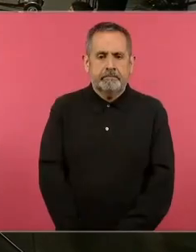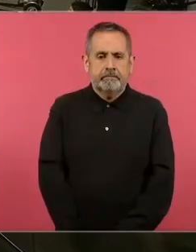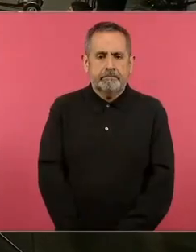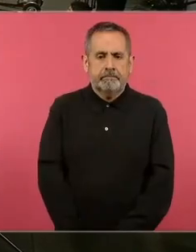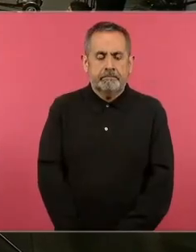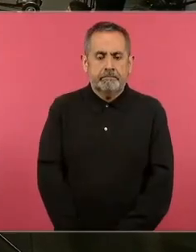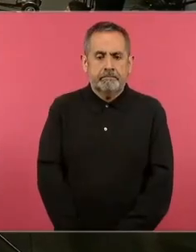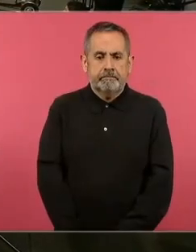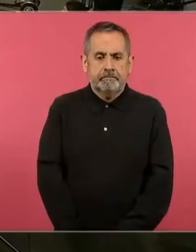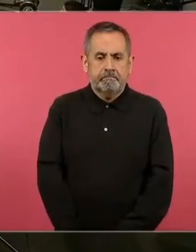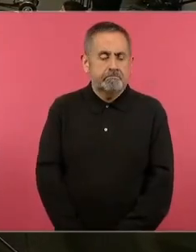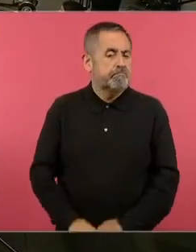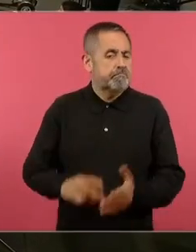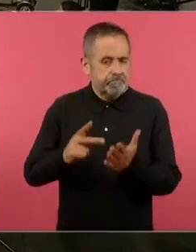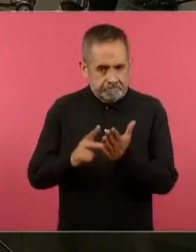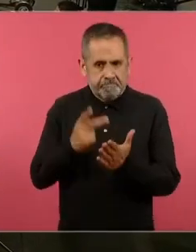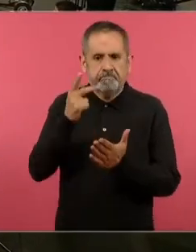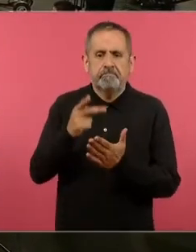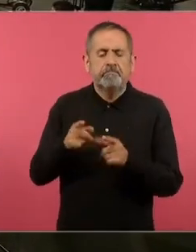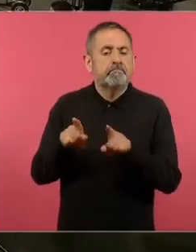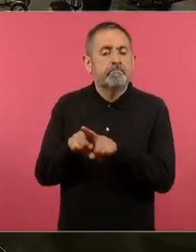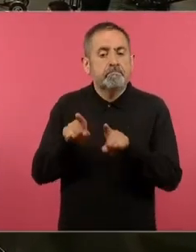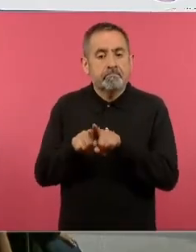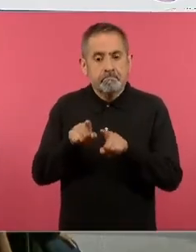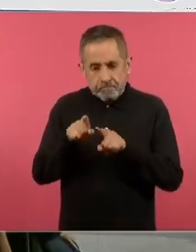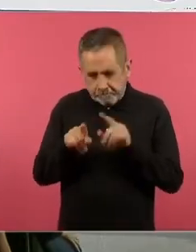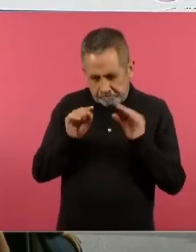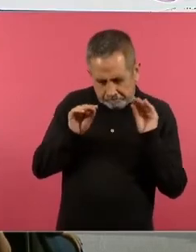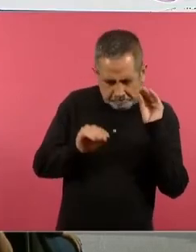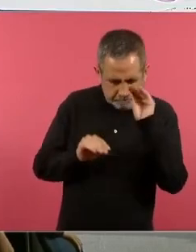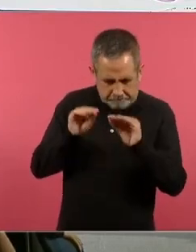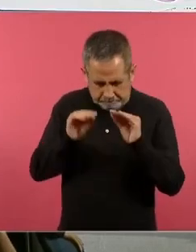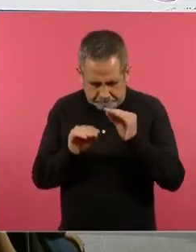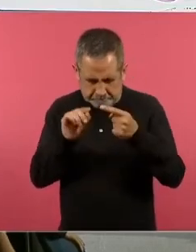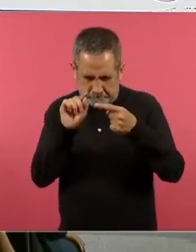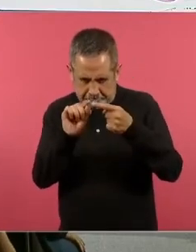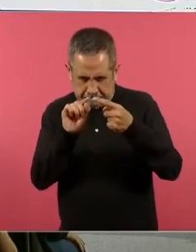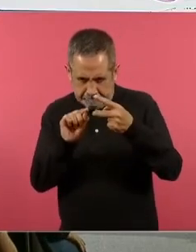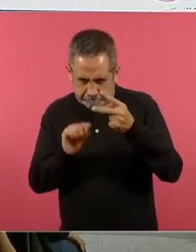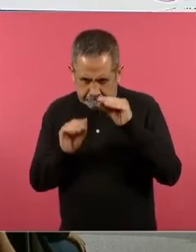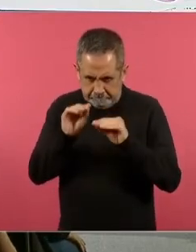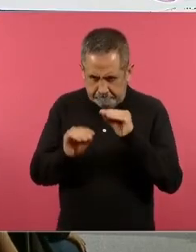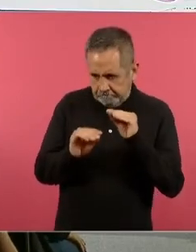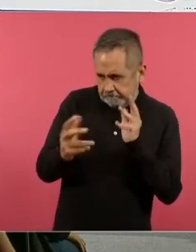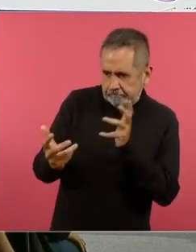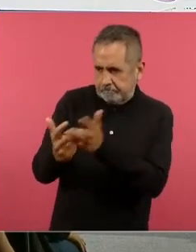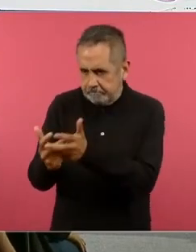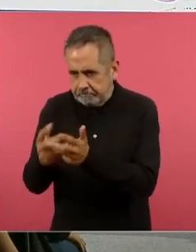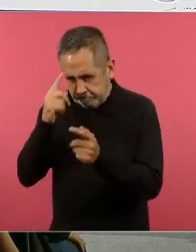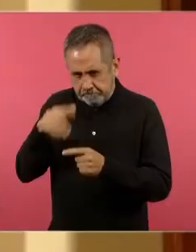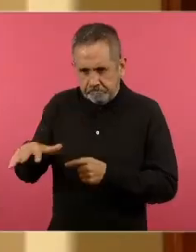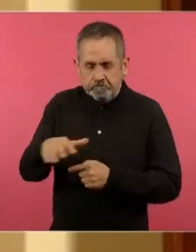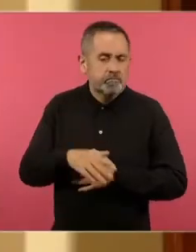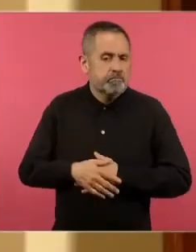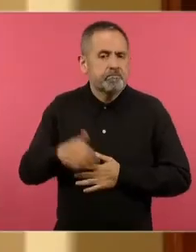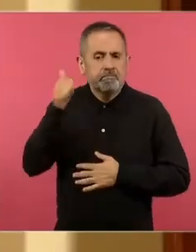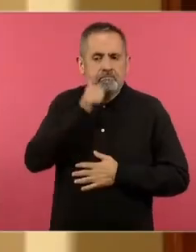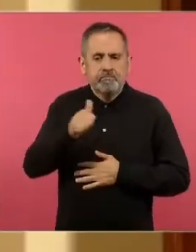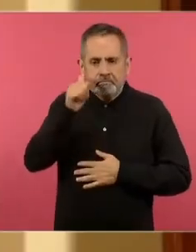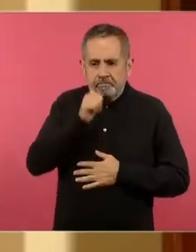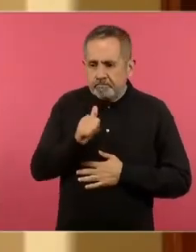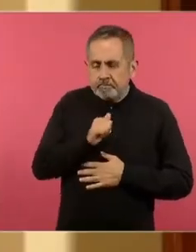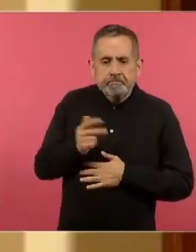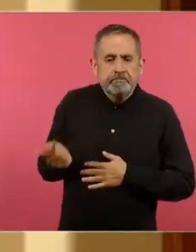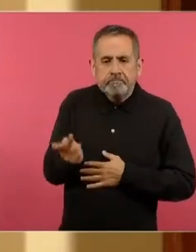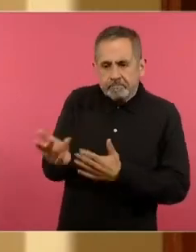y bueno nuevamente a pesar de que esto se va construyendo yo les mencionaba que en todo momento nosotros le vamos dando voz